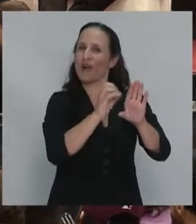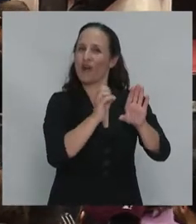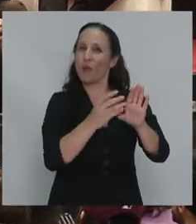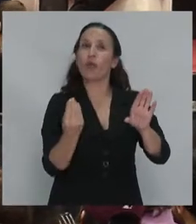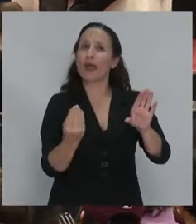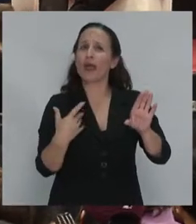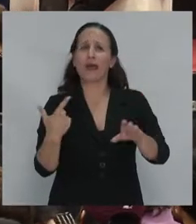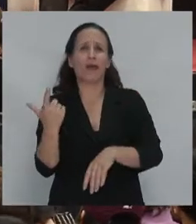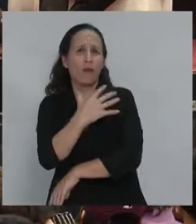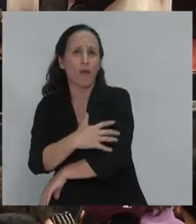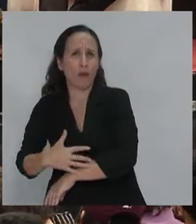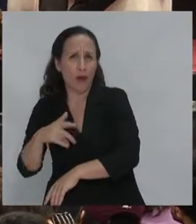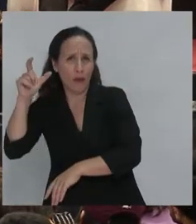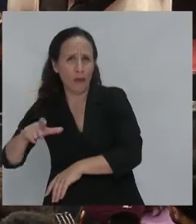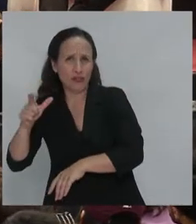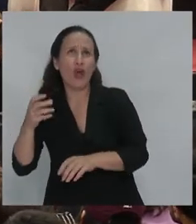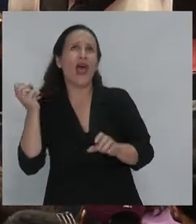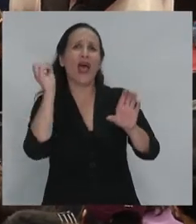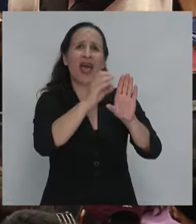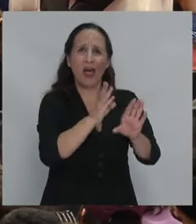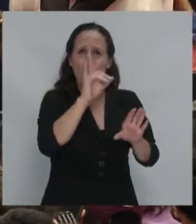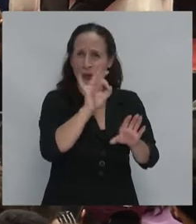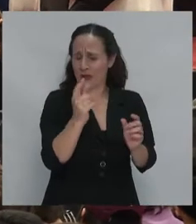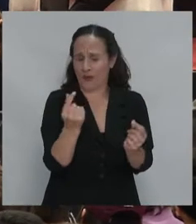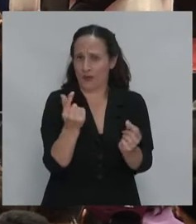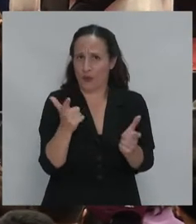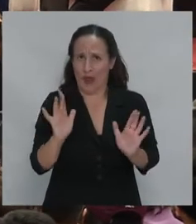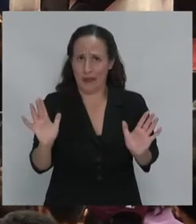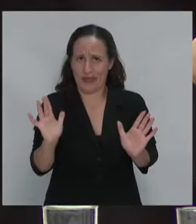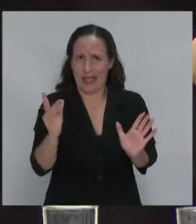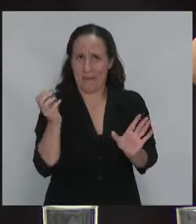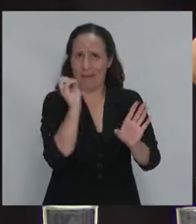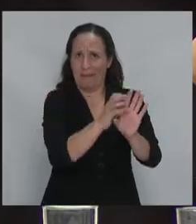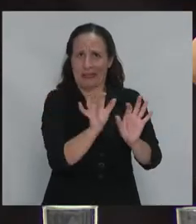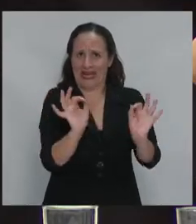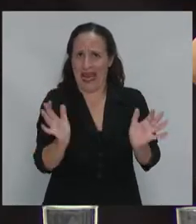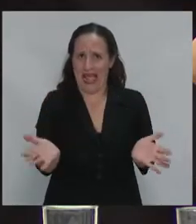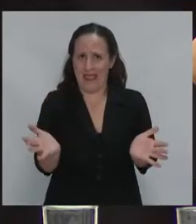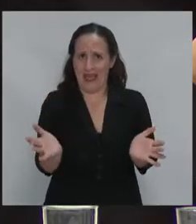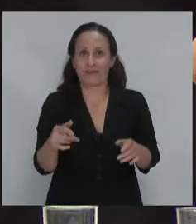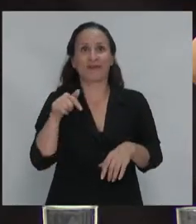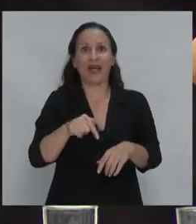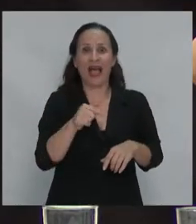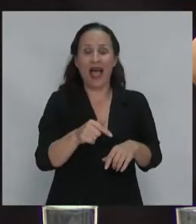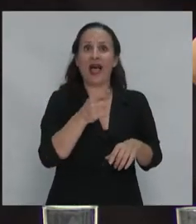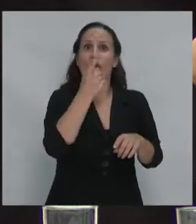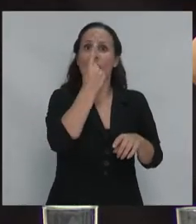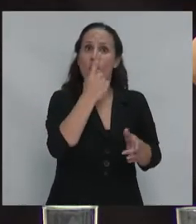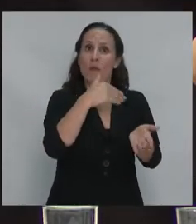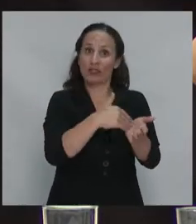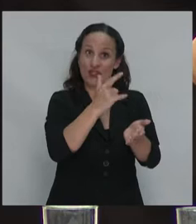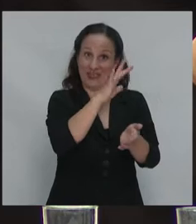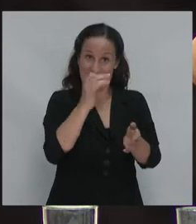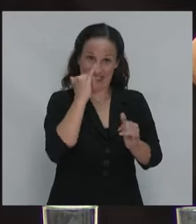pobre no tenía dinero para hacer una cuenta esa era la situación ahora de un millón y medio de cuentas tenemos